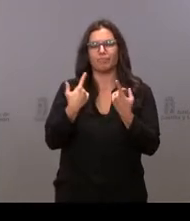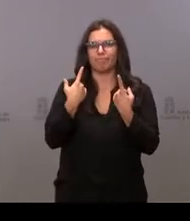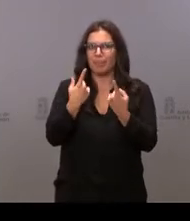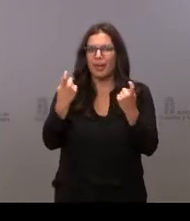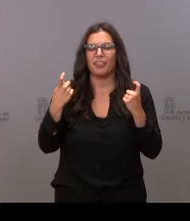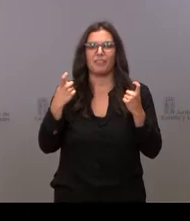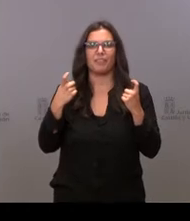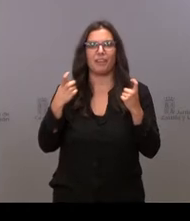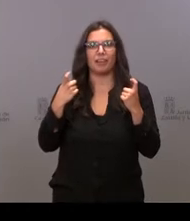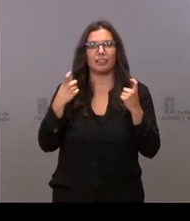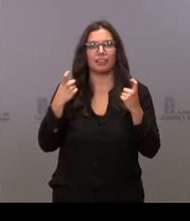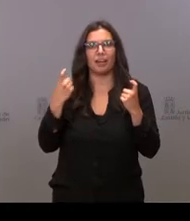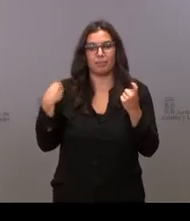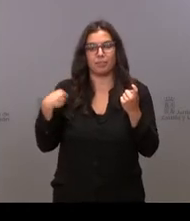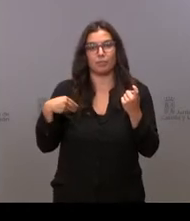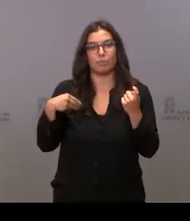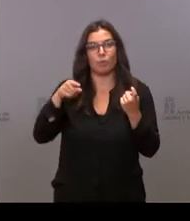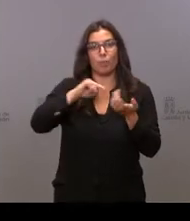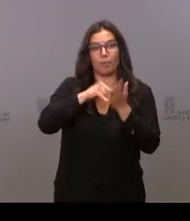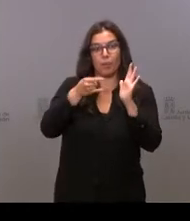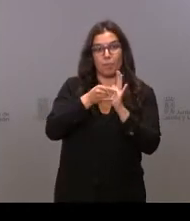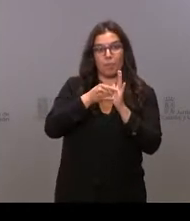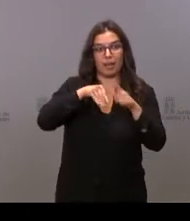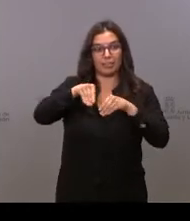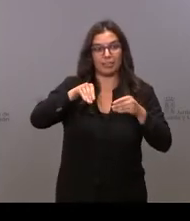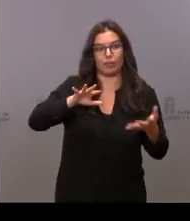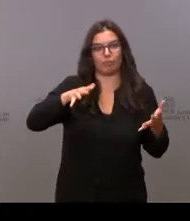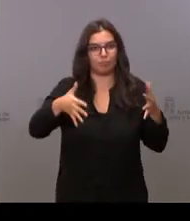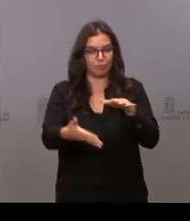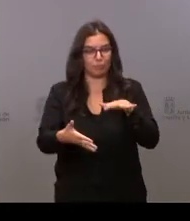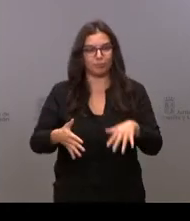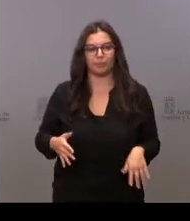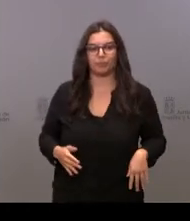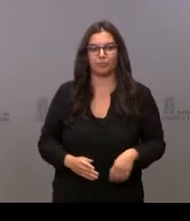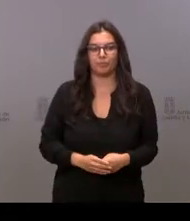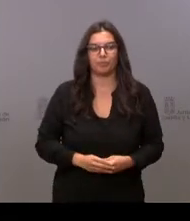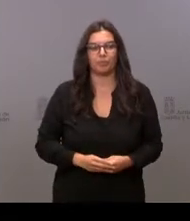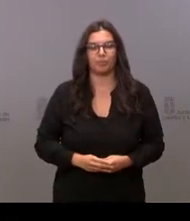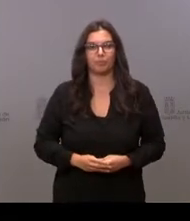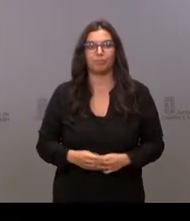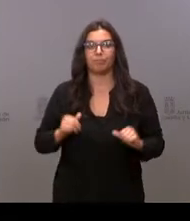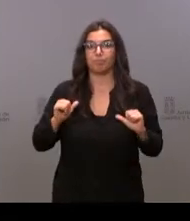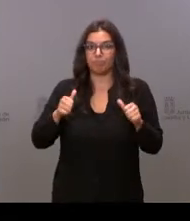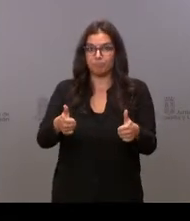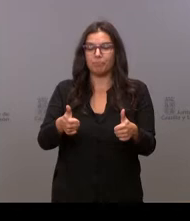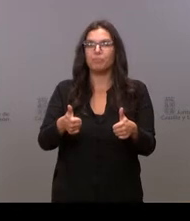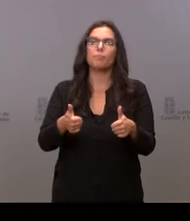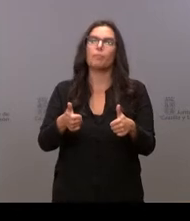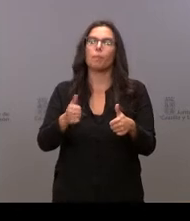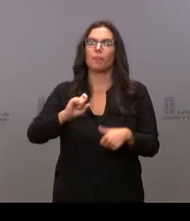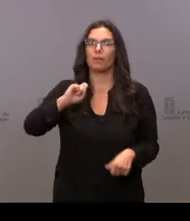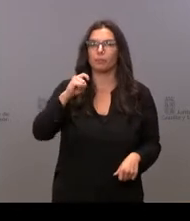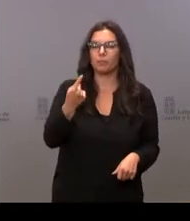la aplicación de este Plan Estratégico. Para empezar, vamos a